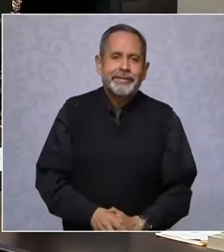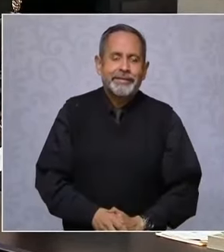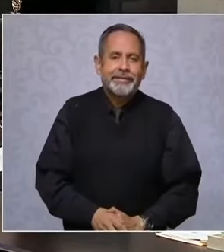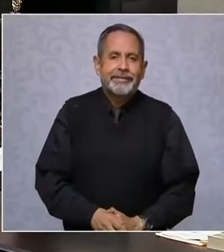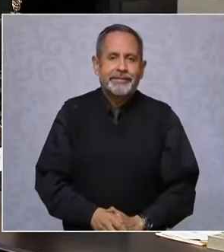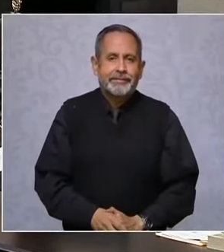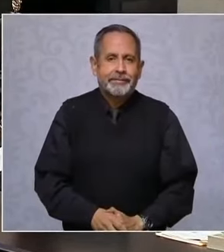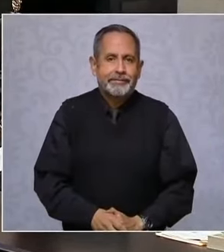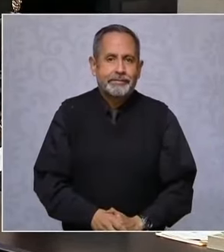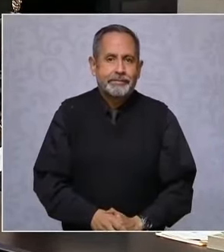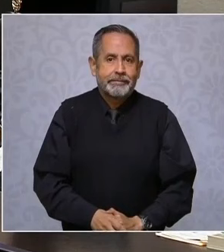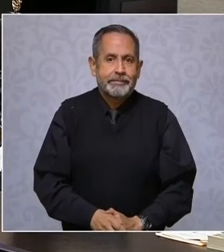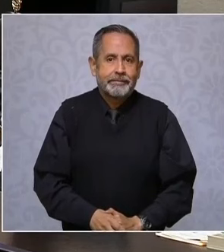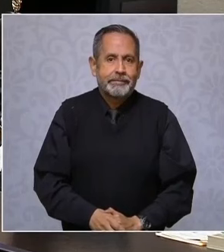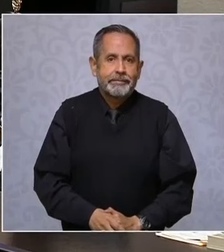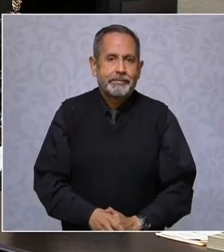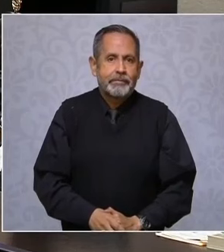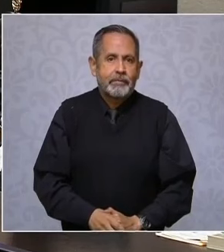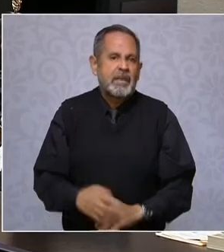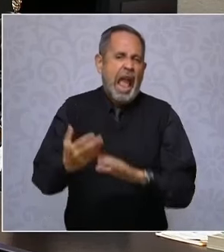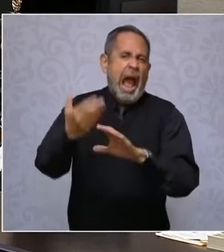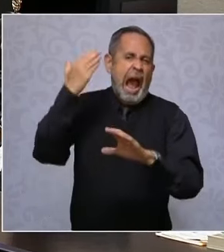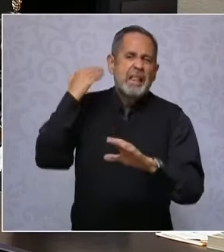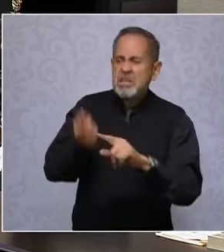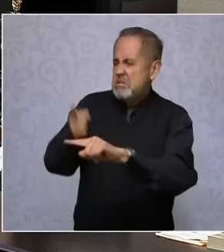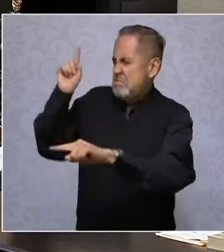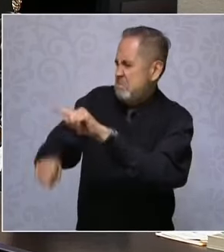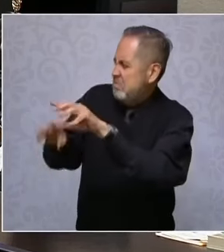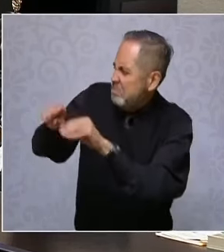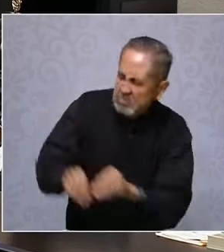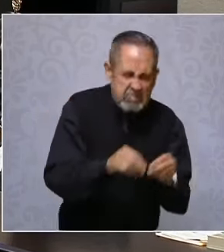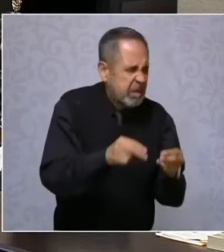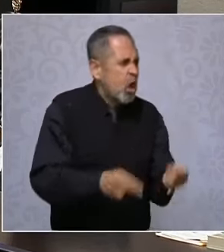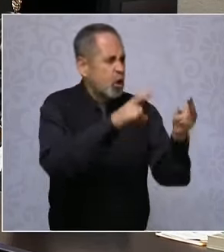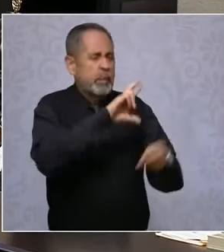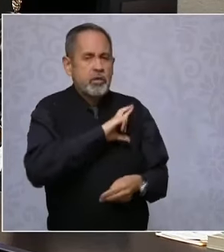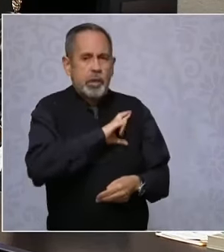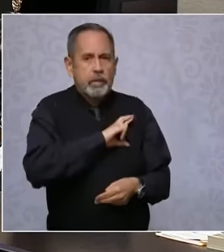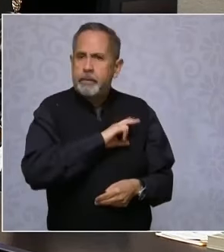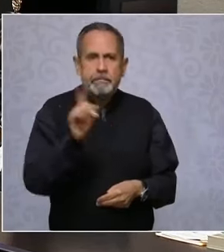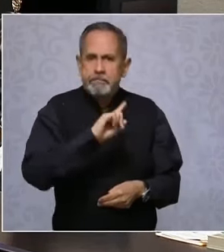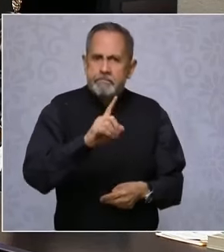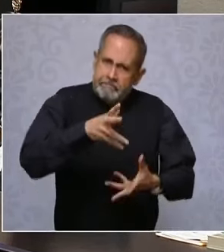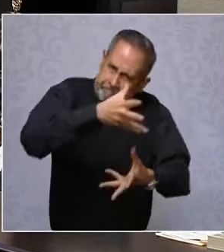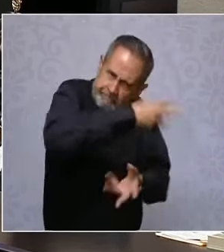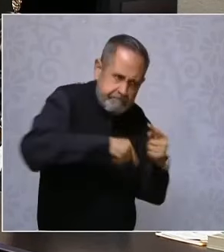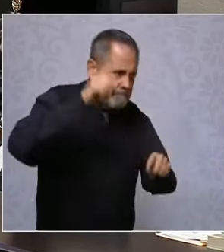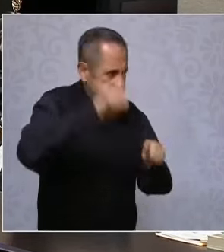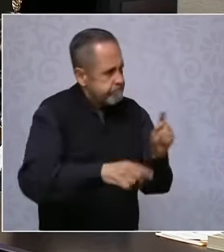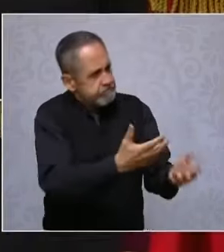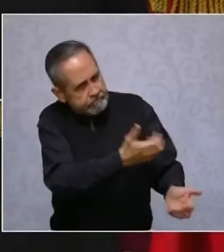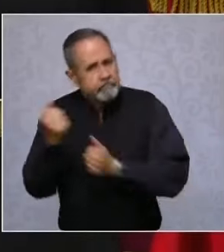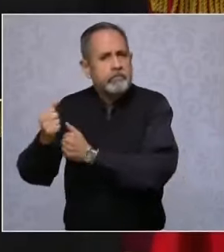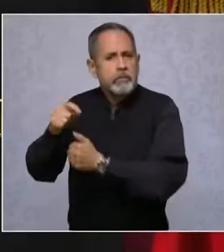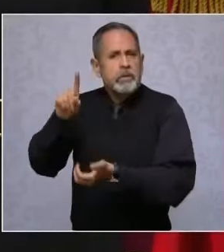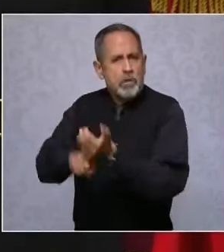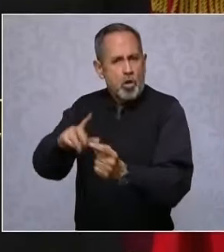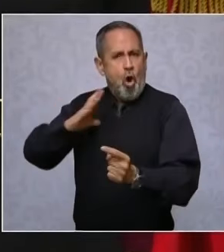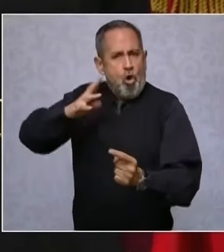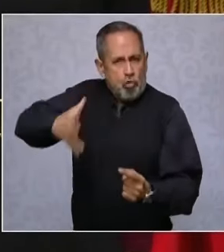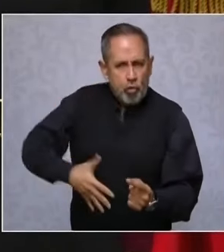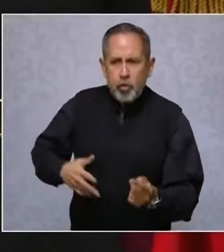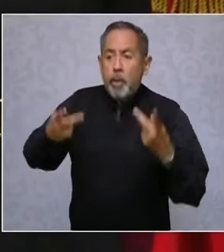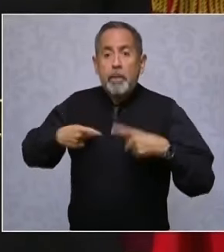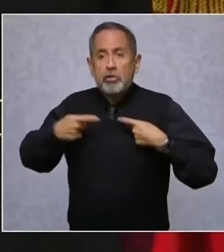Antes los privatizaron, ahora recuperamos los trenes de pasajeros con orgullo,